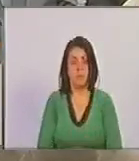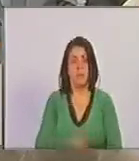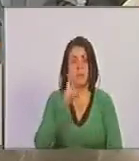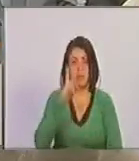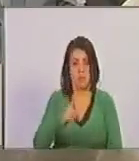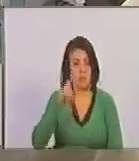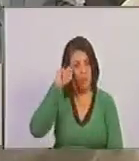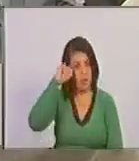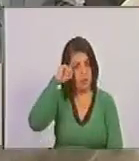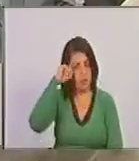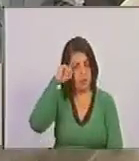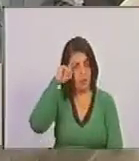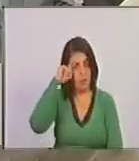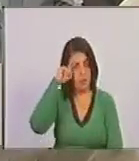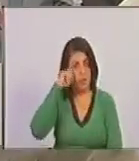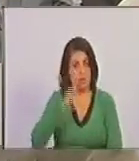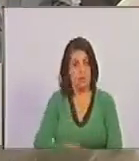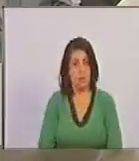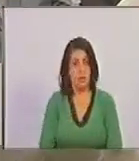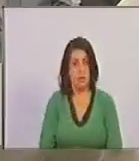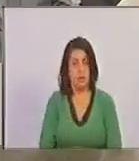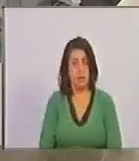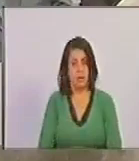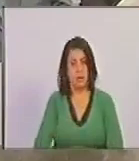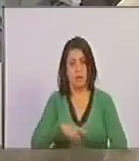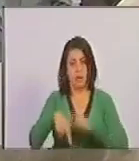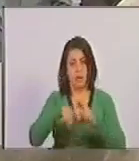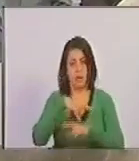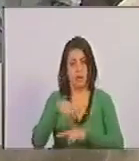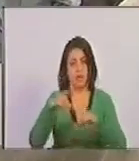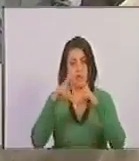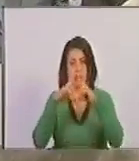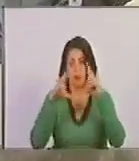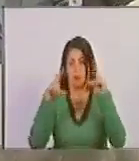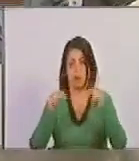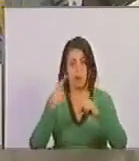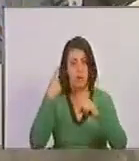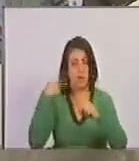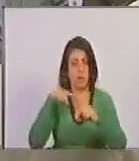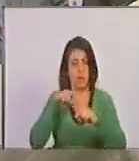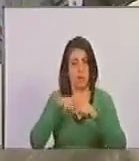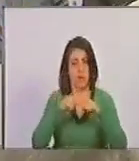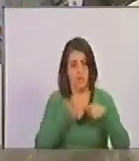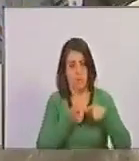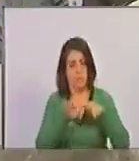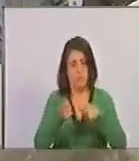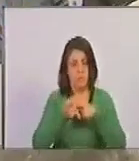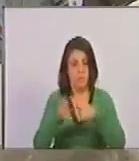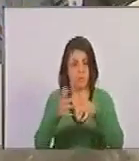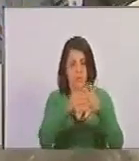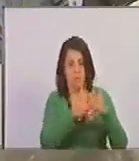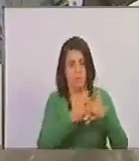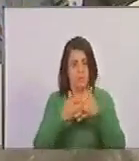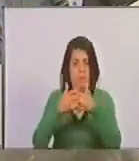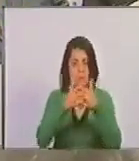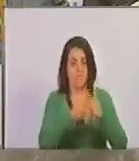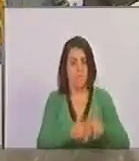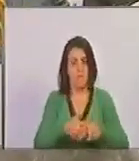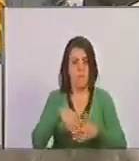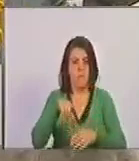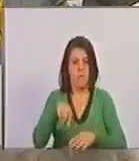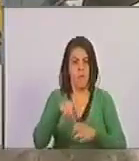debemos recordar que la revolución nicaragüense, ayer atacada por el alto